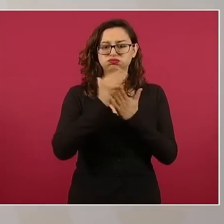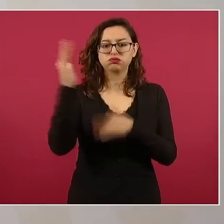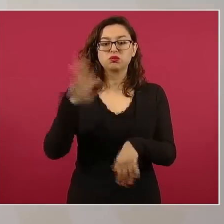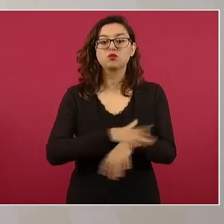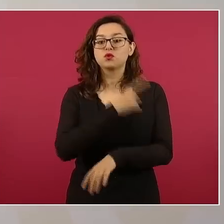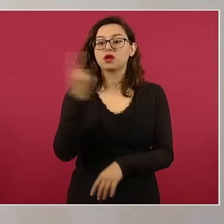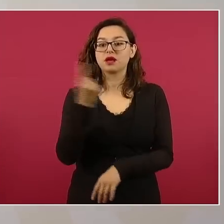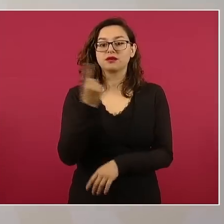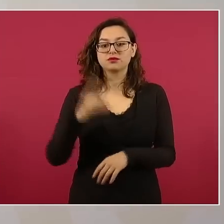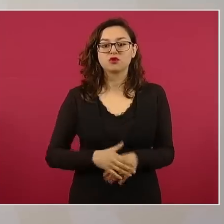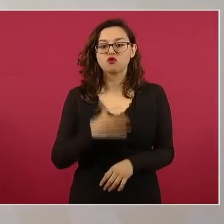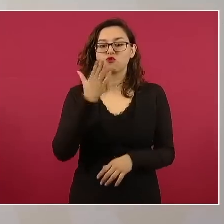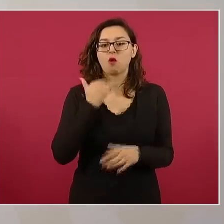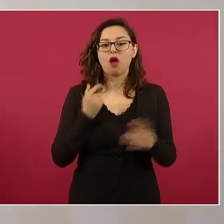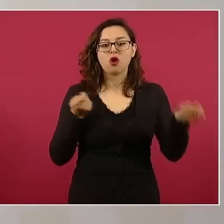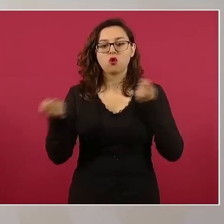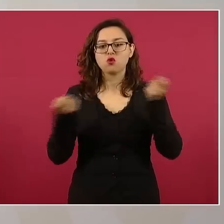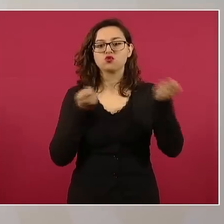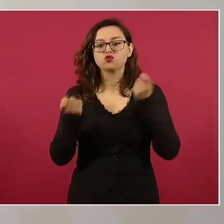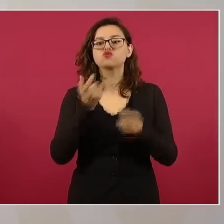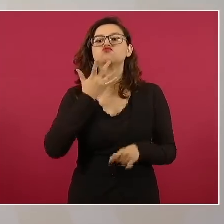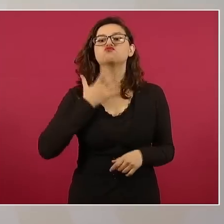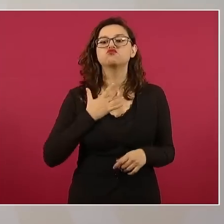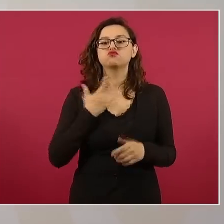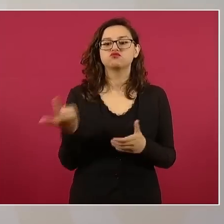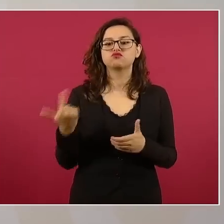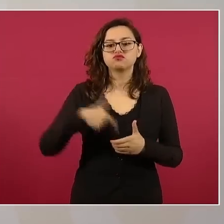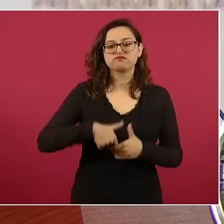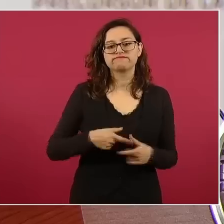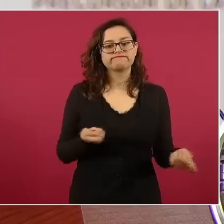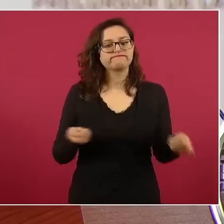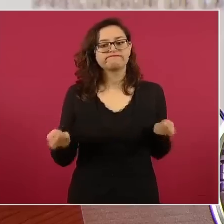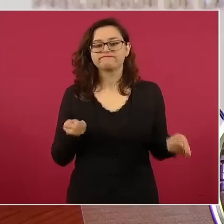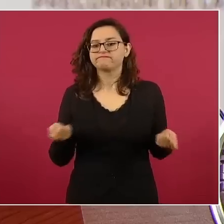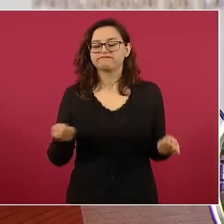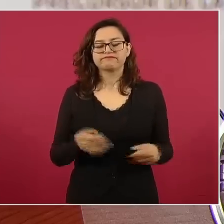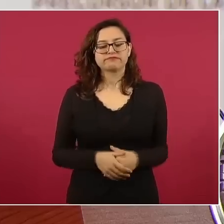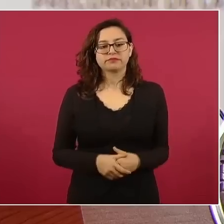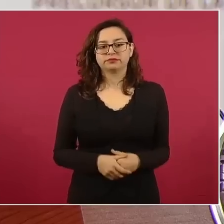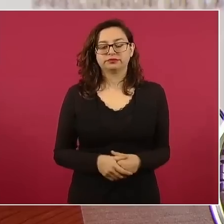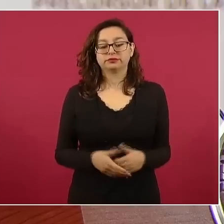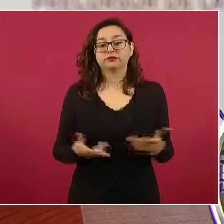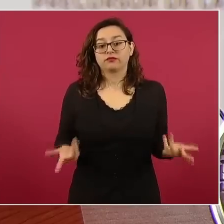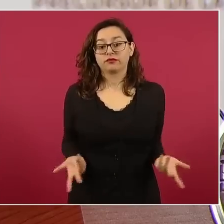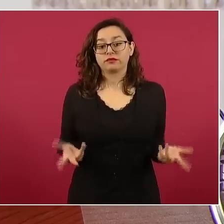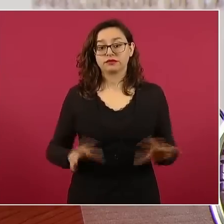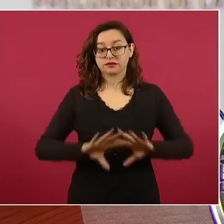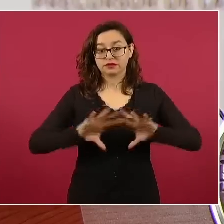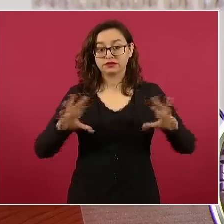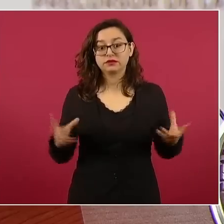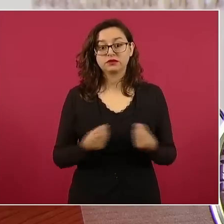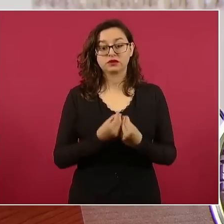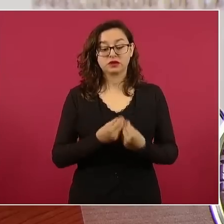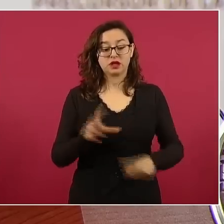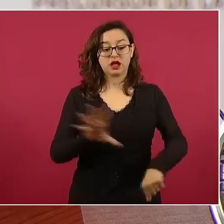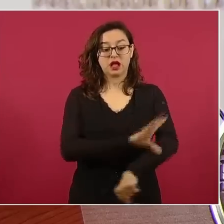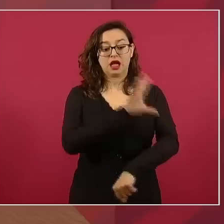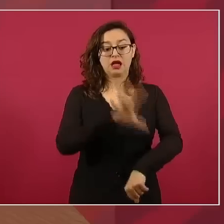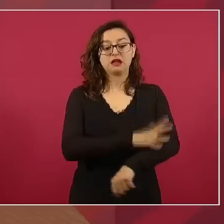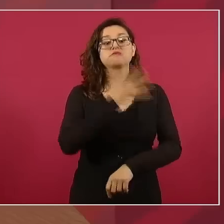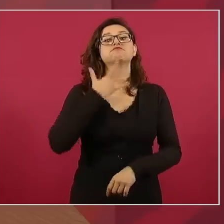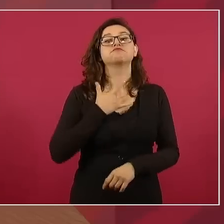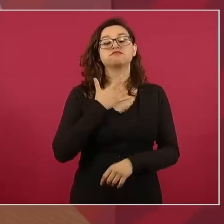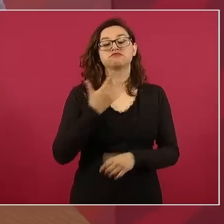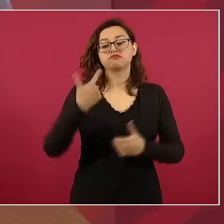Entonces, traían del componente total de inflación 2.6 en energéticos y